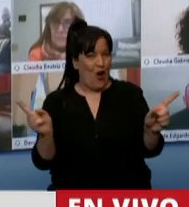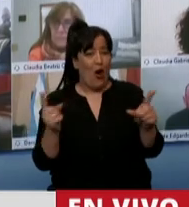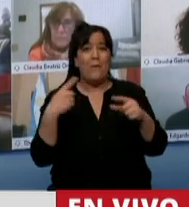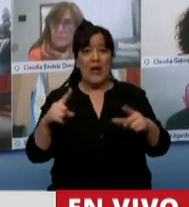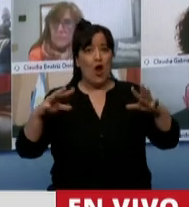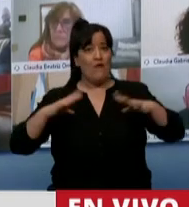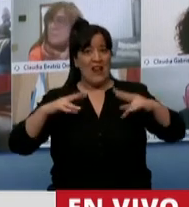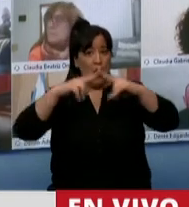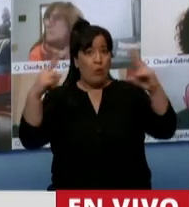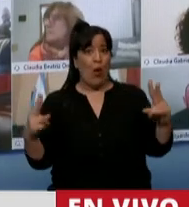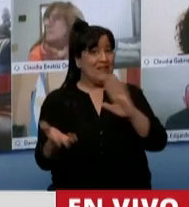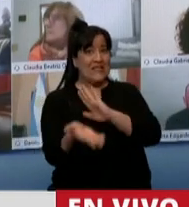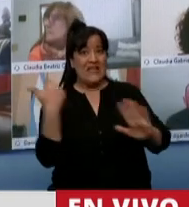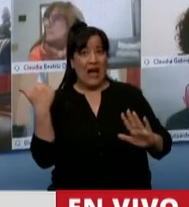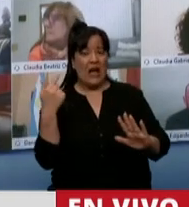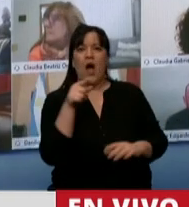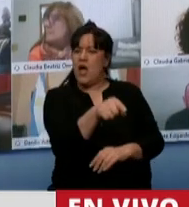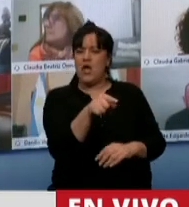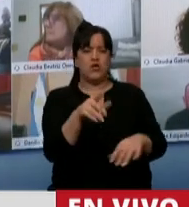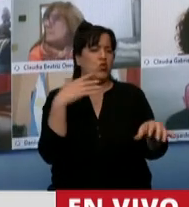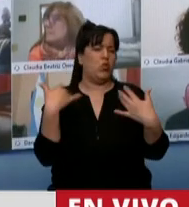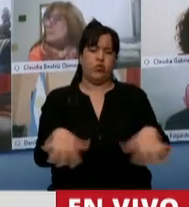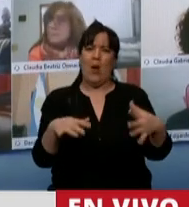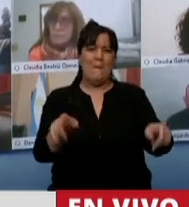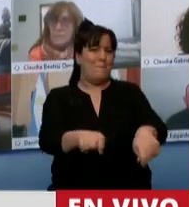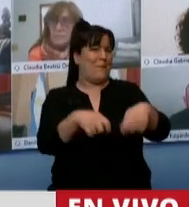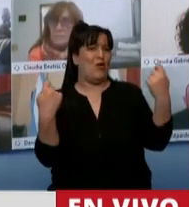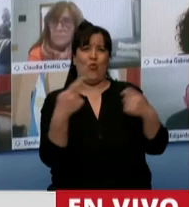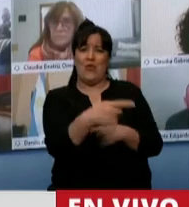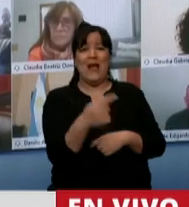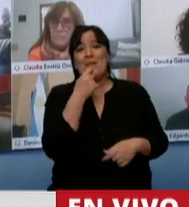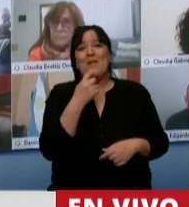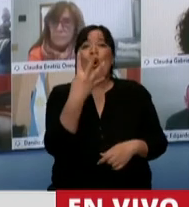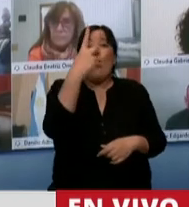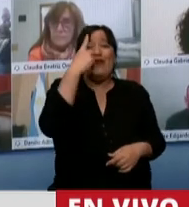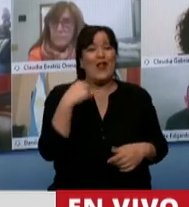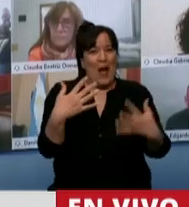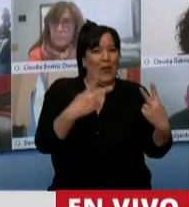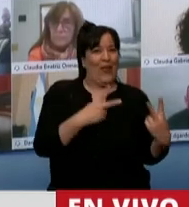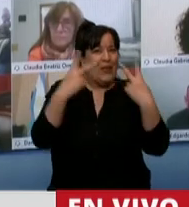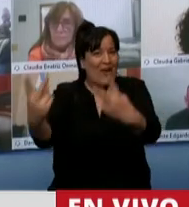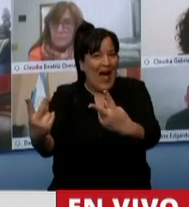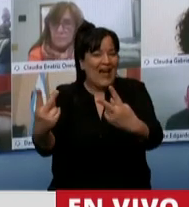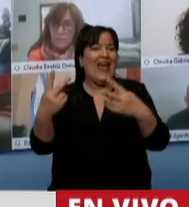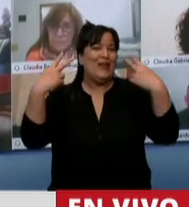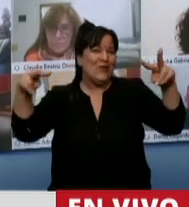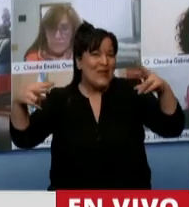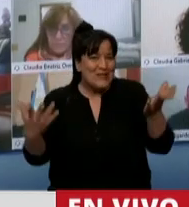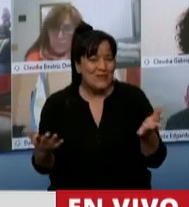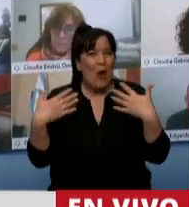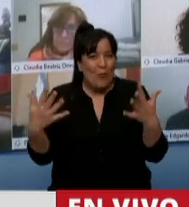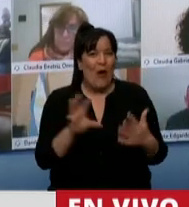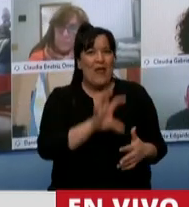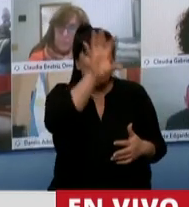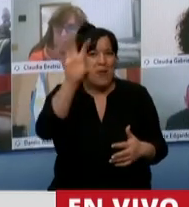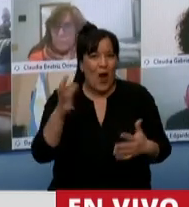de los feriados puentes fue un golpe mortal para aquellas escapadas de cuatro días que beneficiaban a los lugares que estábamos más cerca de los